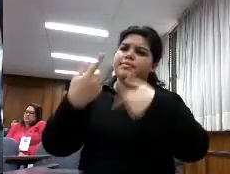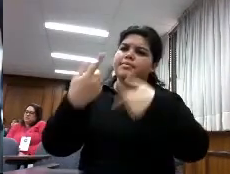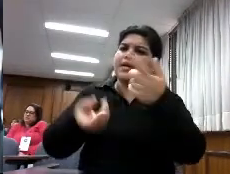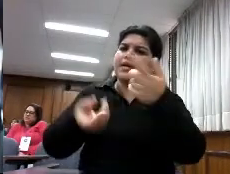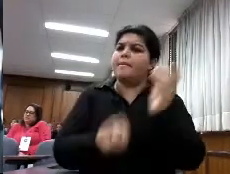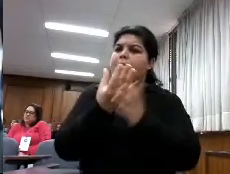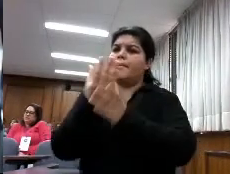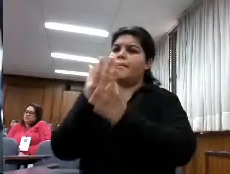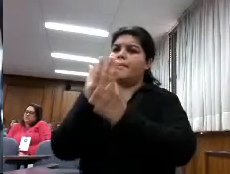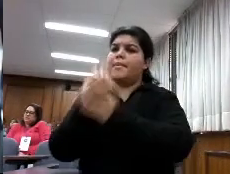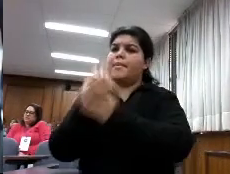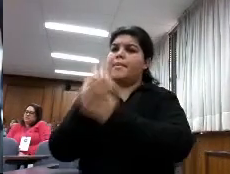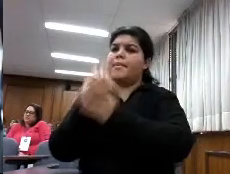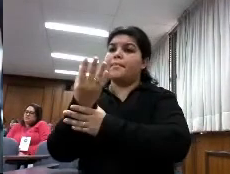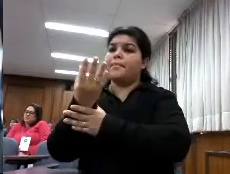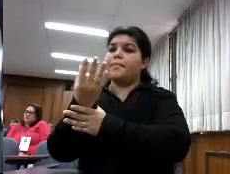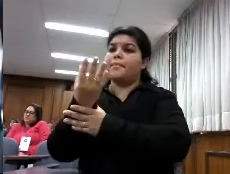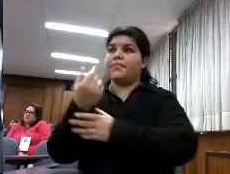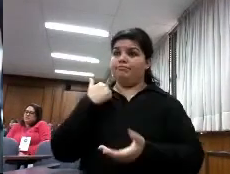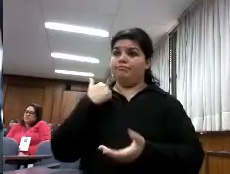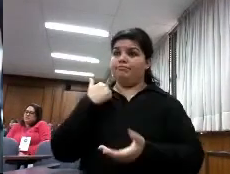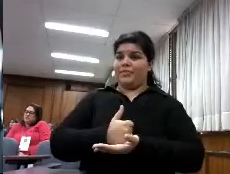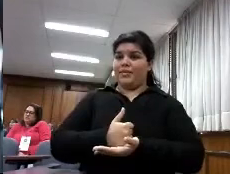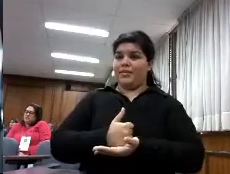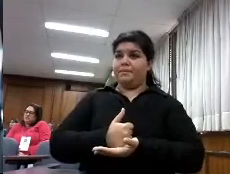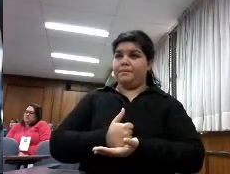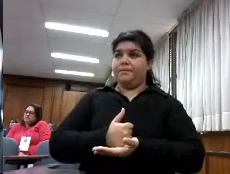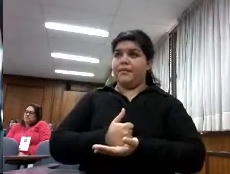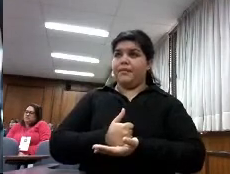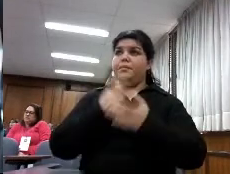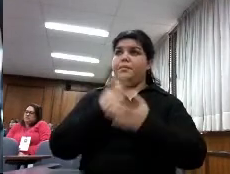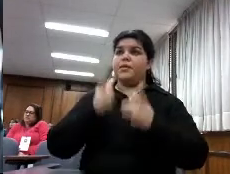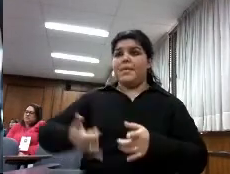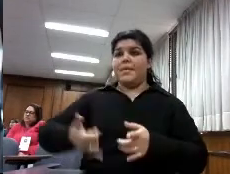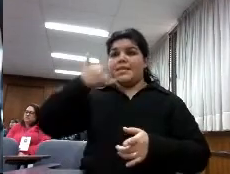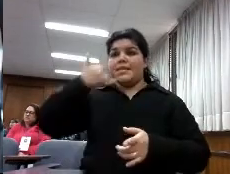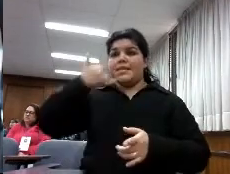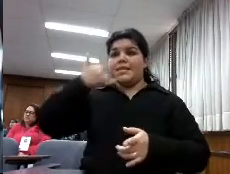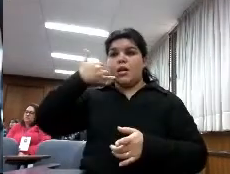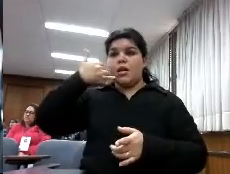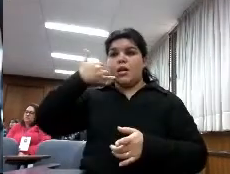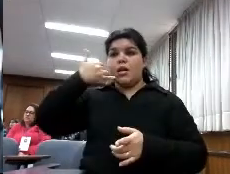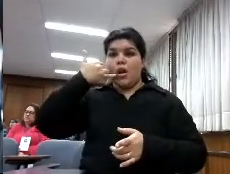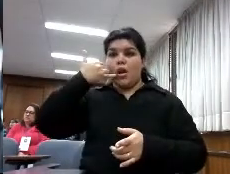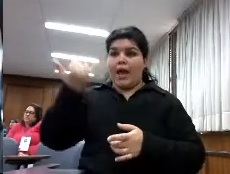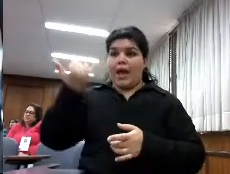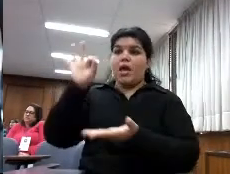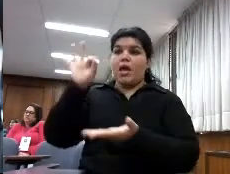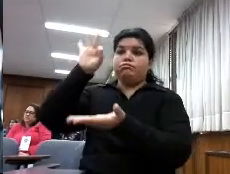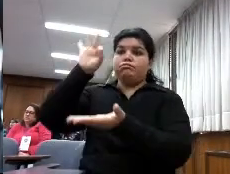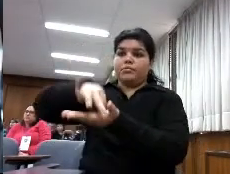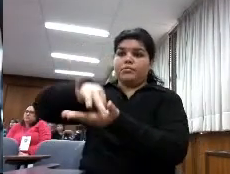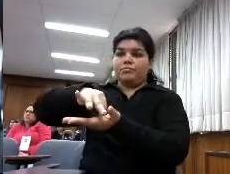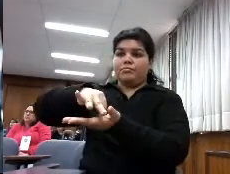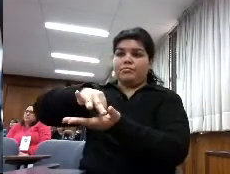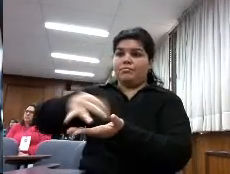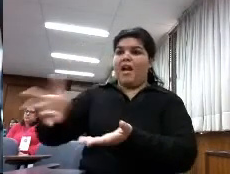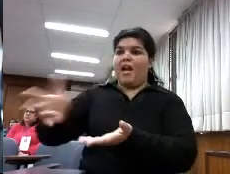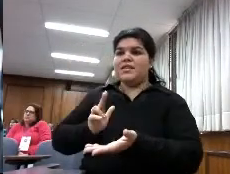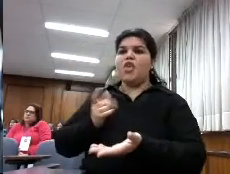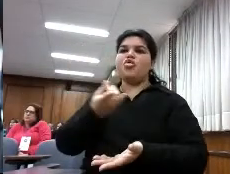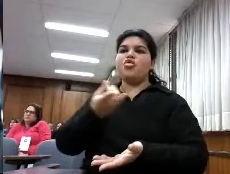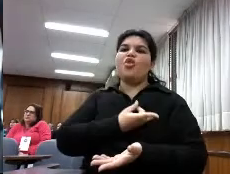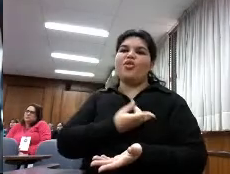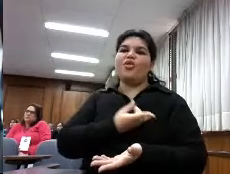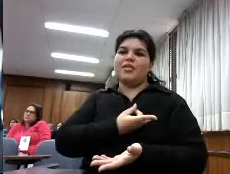ahora mismo yo estoy aquí y ahí tengo en mi teléfono móvil una geaplicación que me dice que estoy aquí incluso